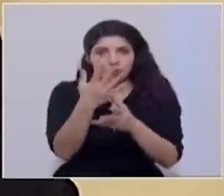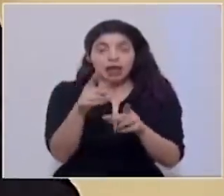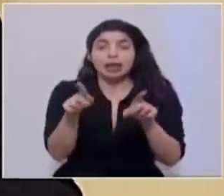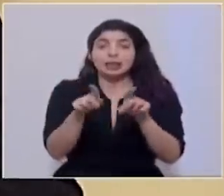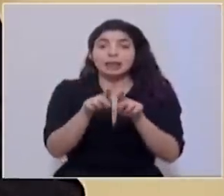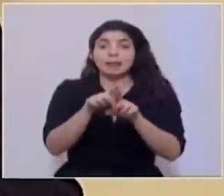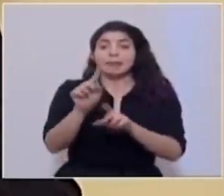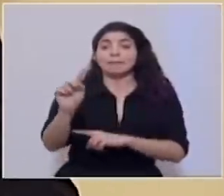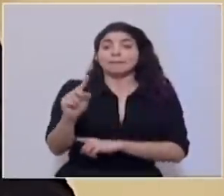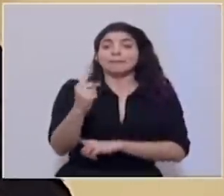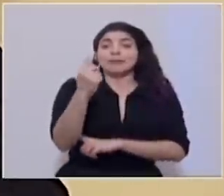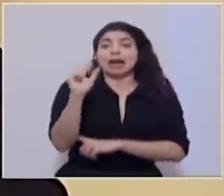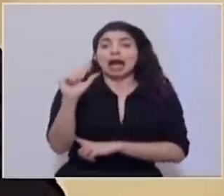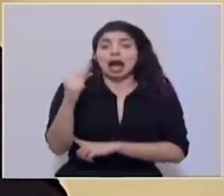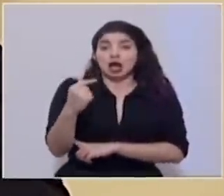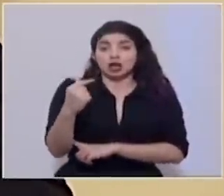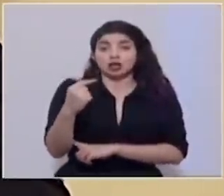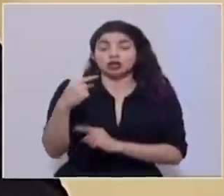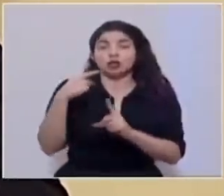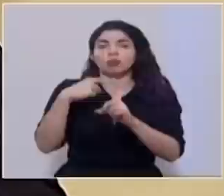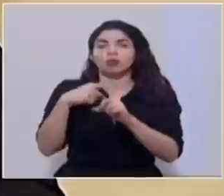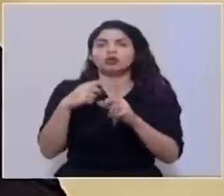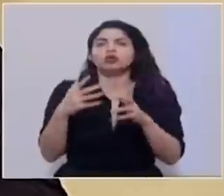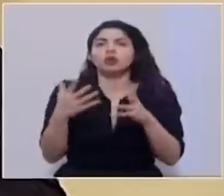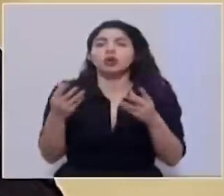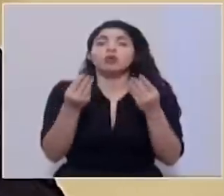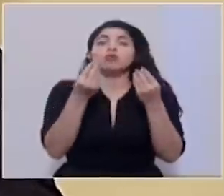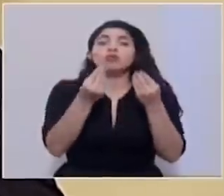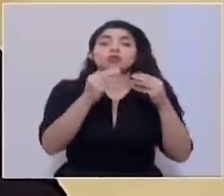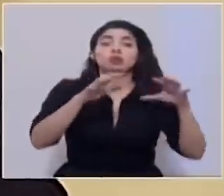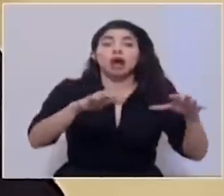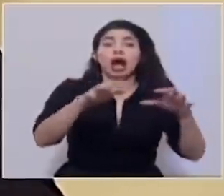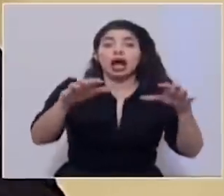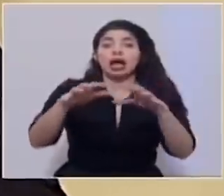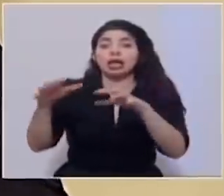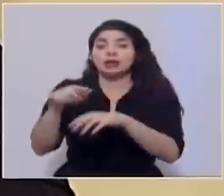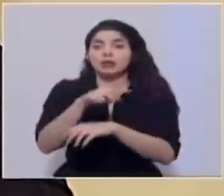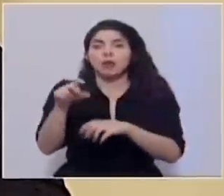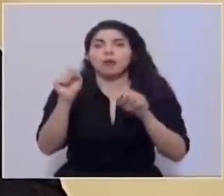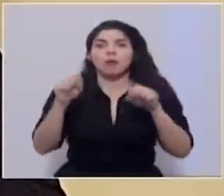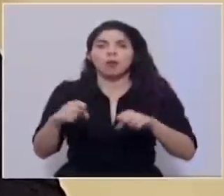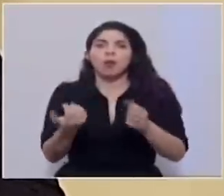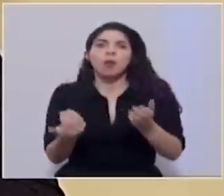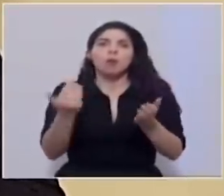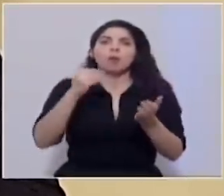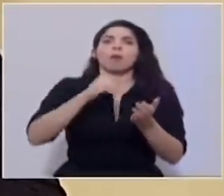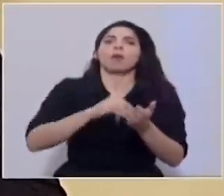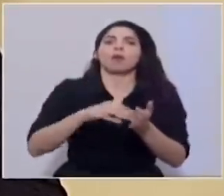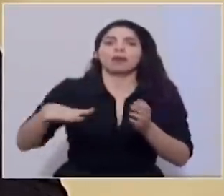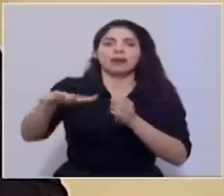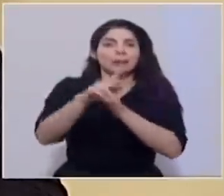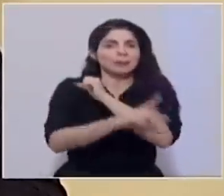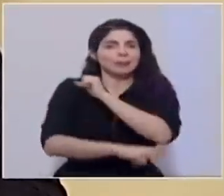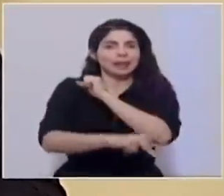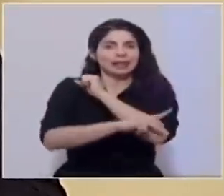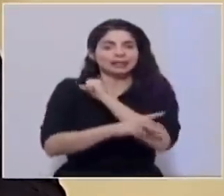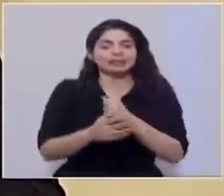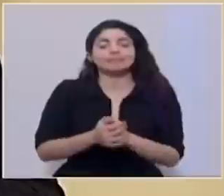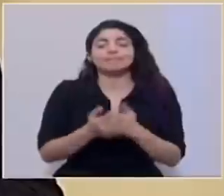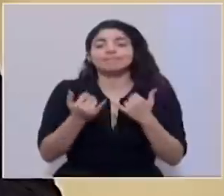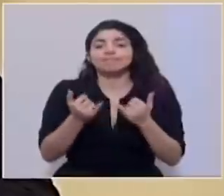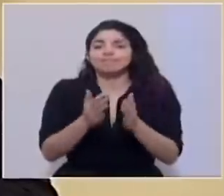del primero de agosto una gran cantidad de actividades podrán retomarse en el país. Le